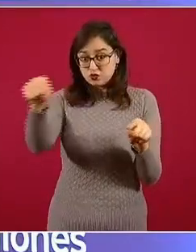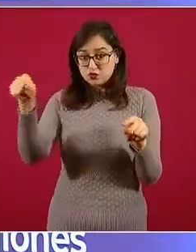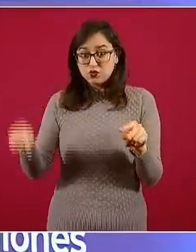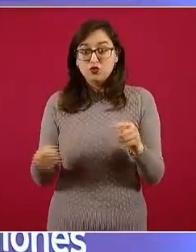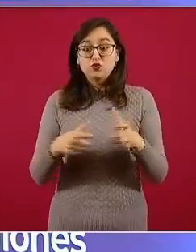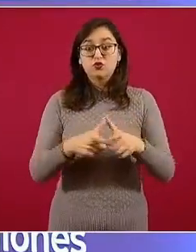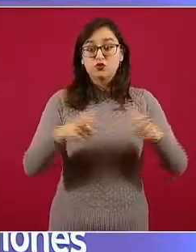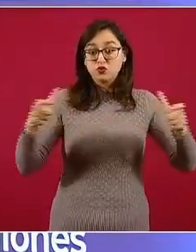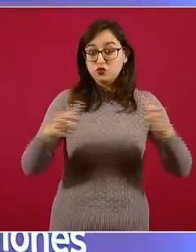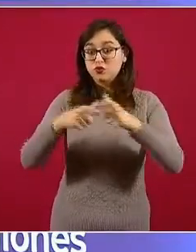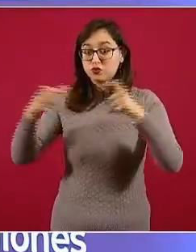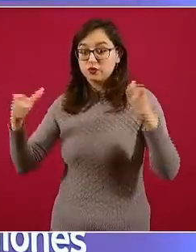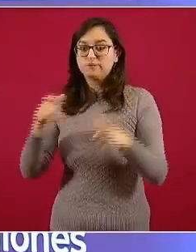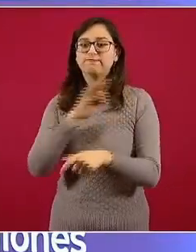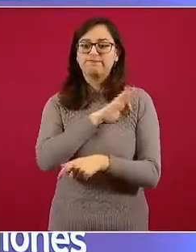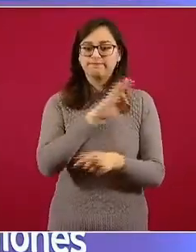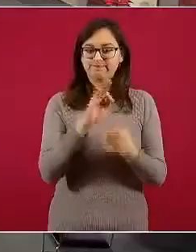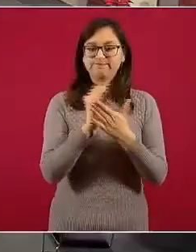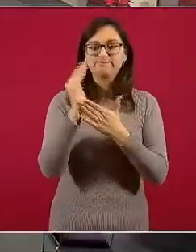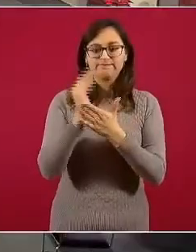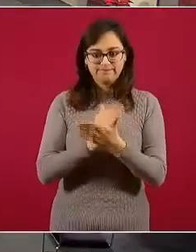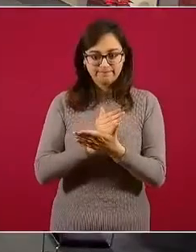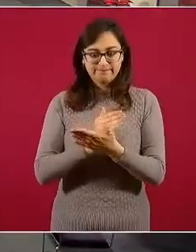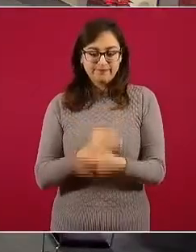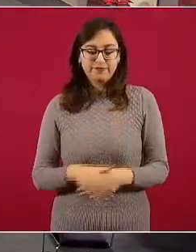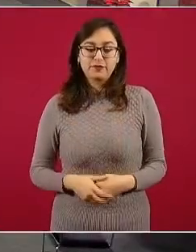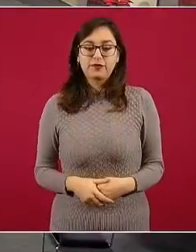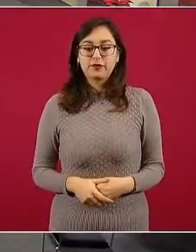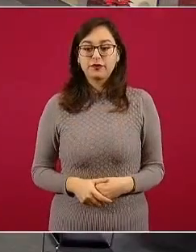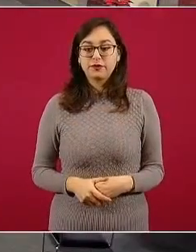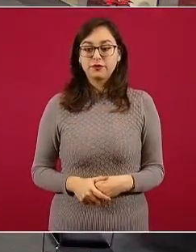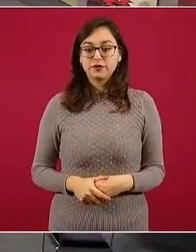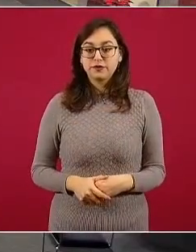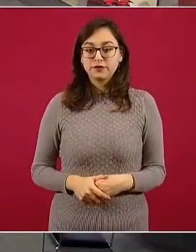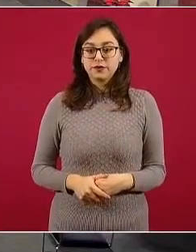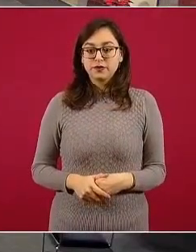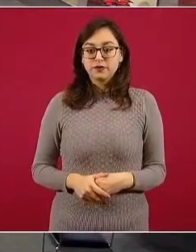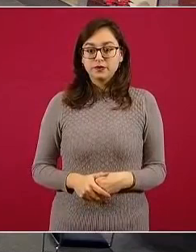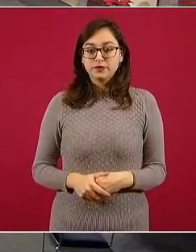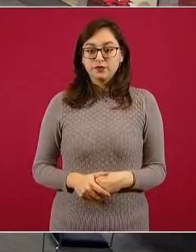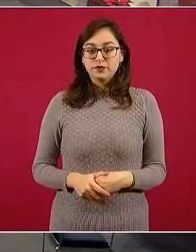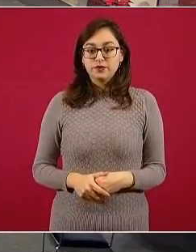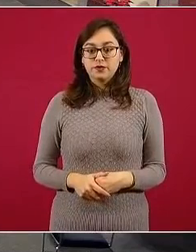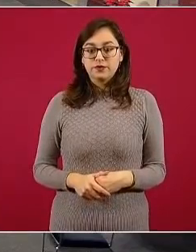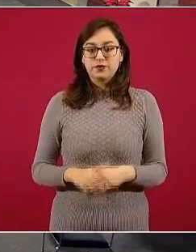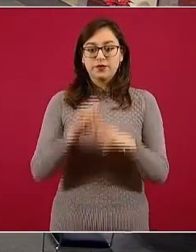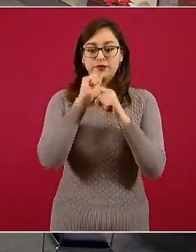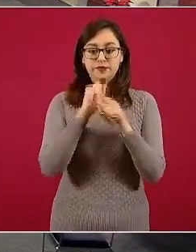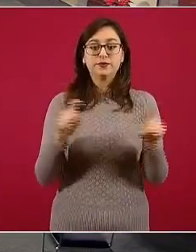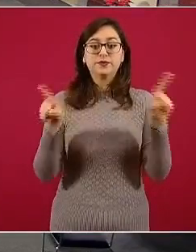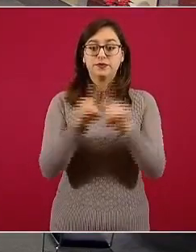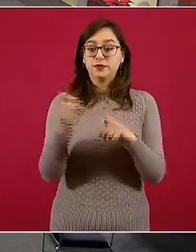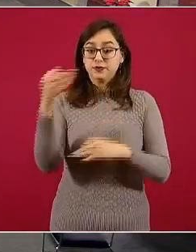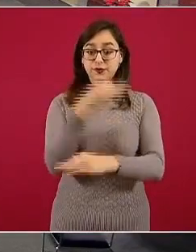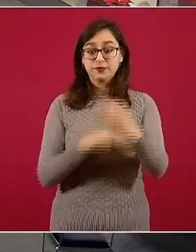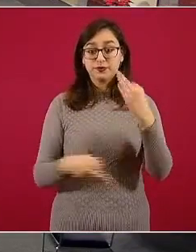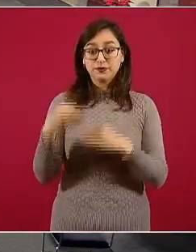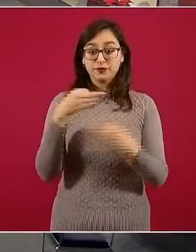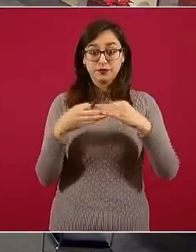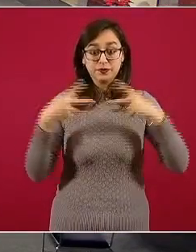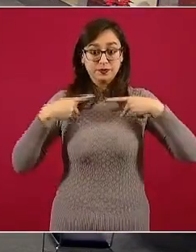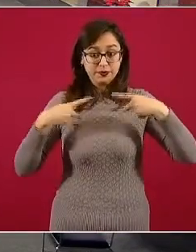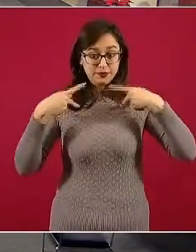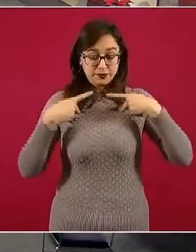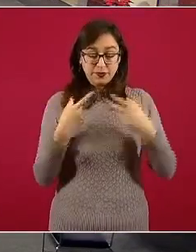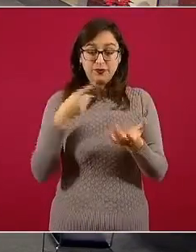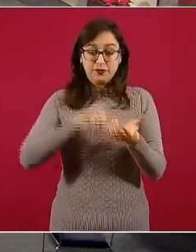disminuir. Y también quiero aprovechar para también un agradecimiento a todo el personal y especialmente al personal que